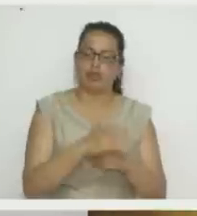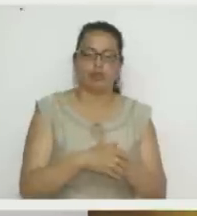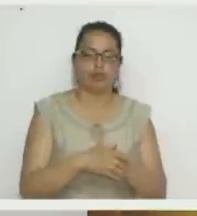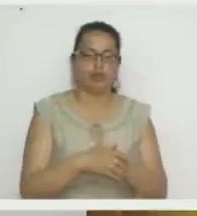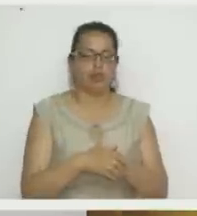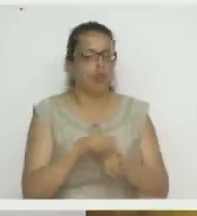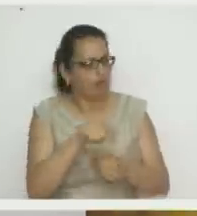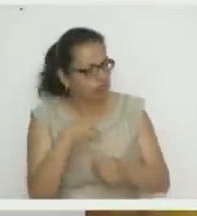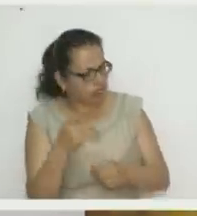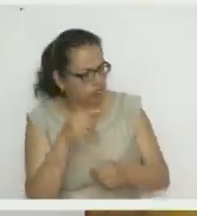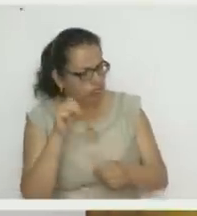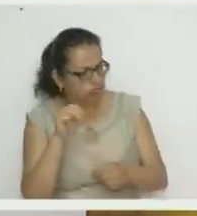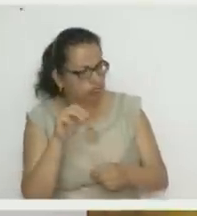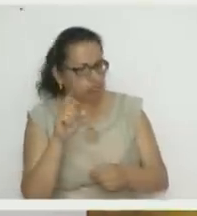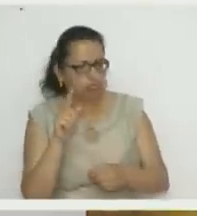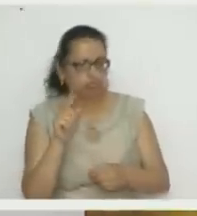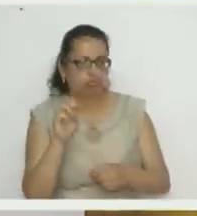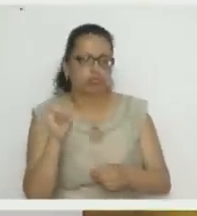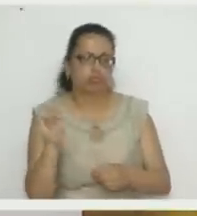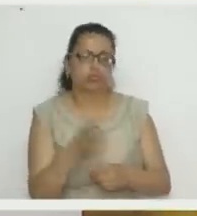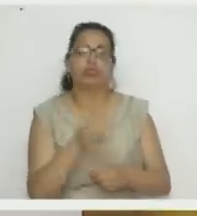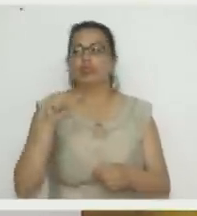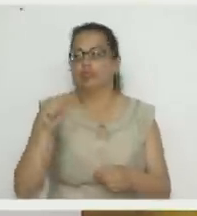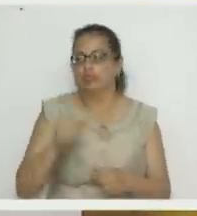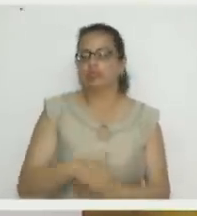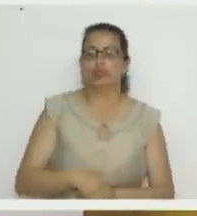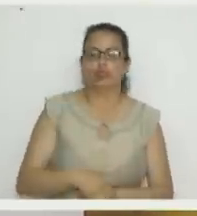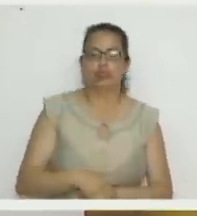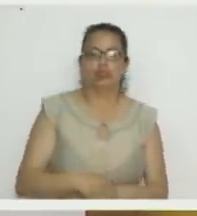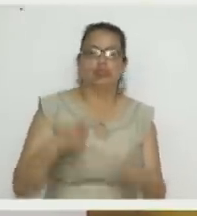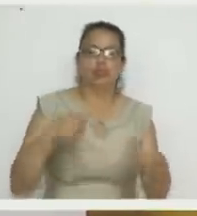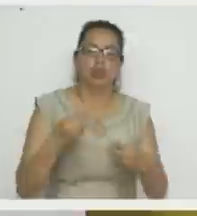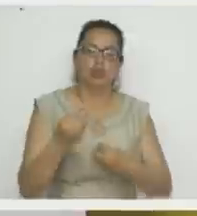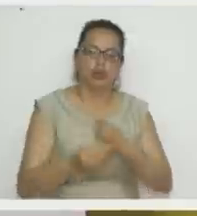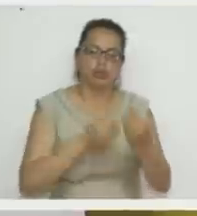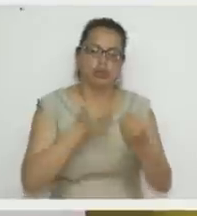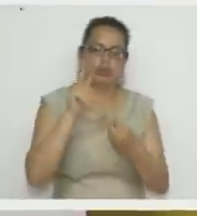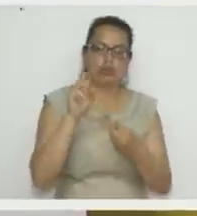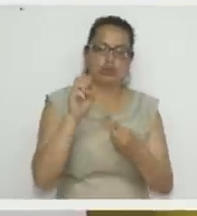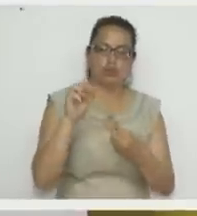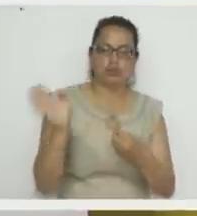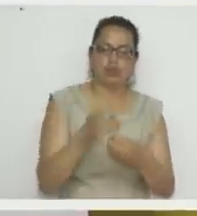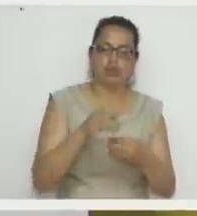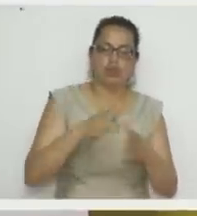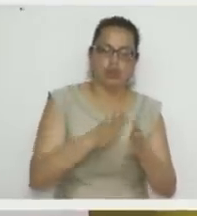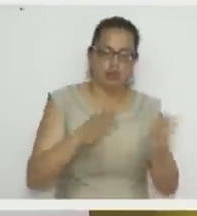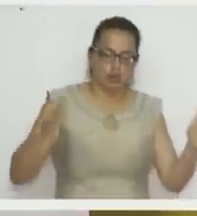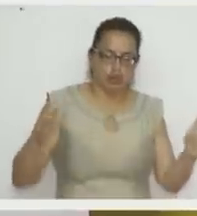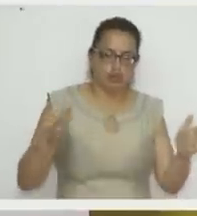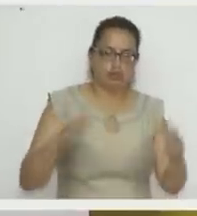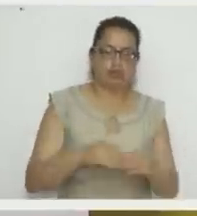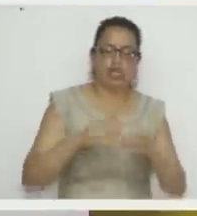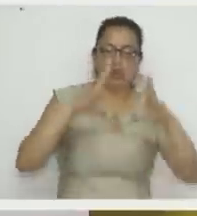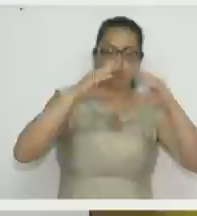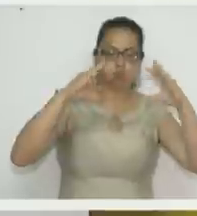solo foam en la...? Sí señora, solo foam, pero utilicé foam del grueso, del 4 milímetros.